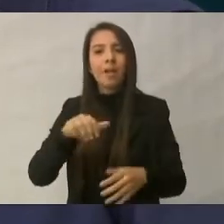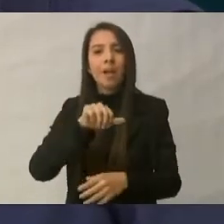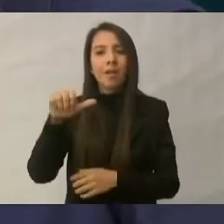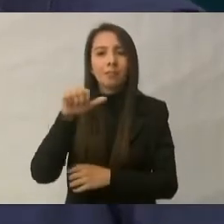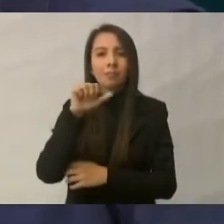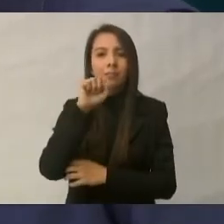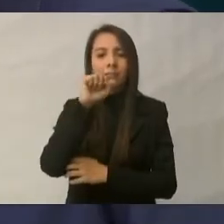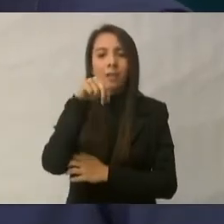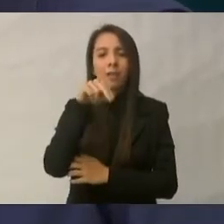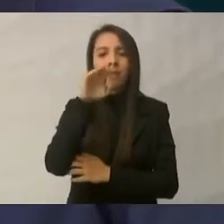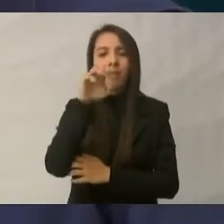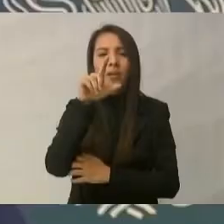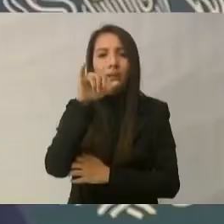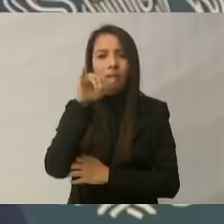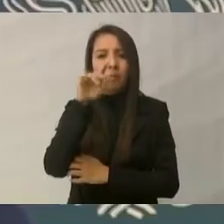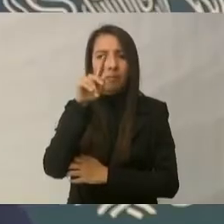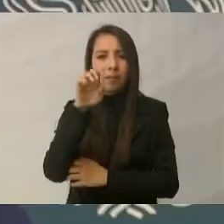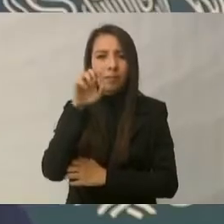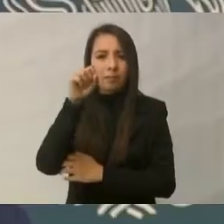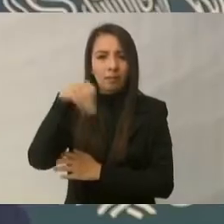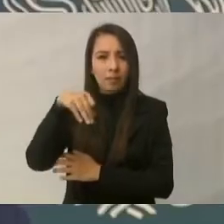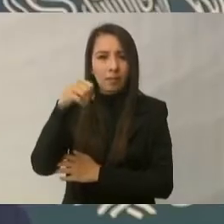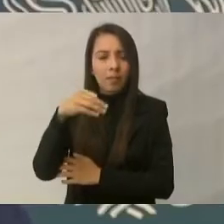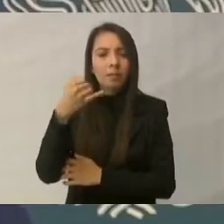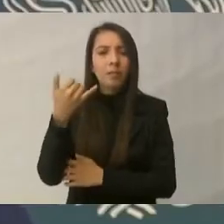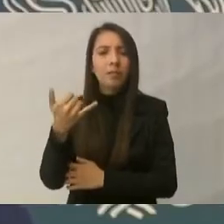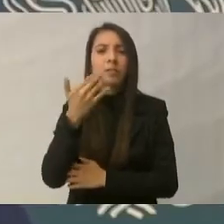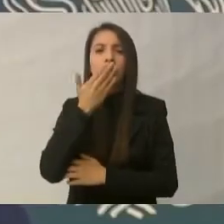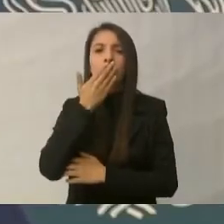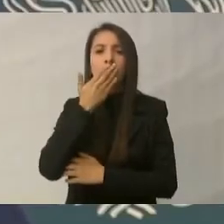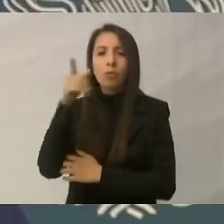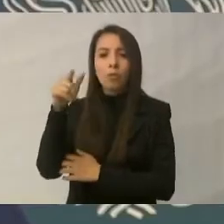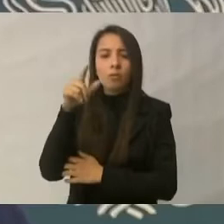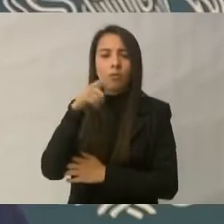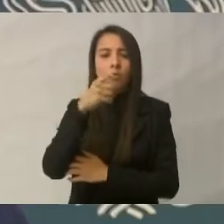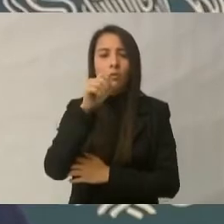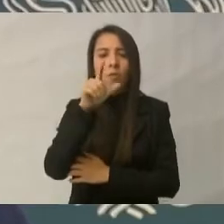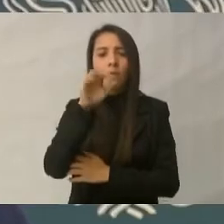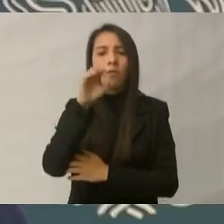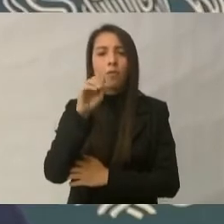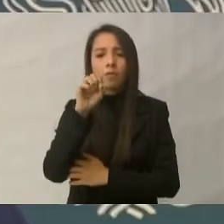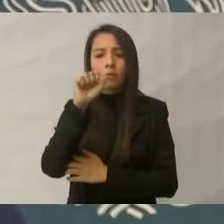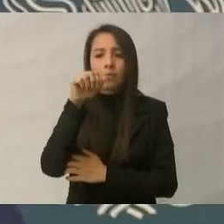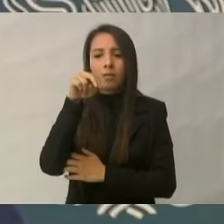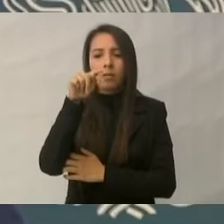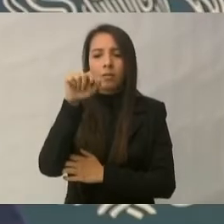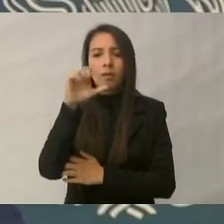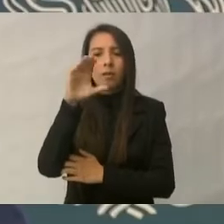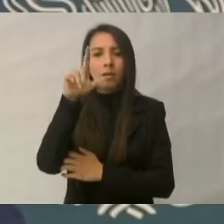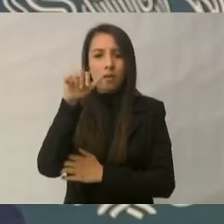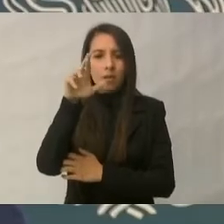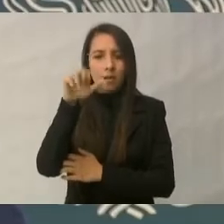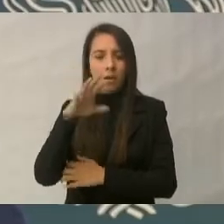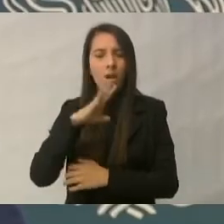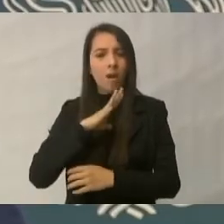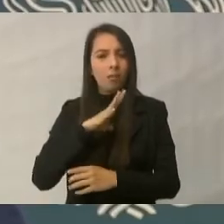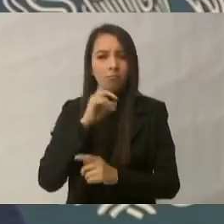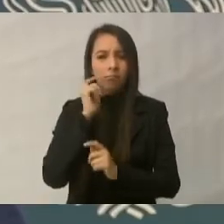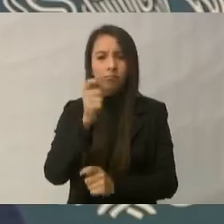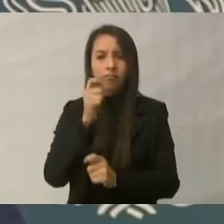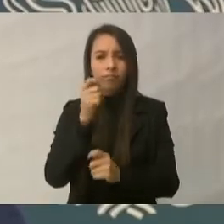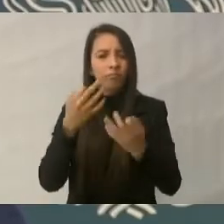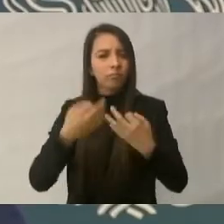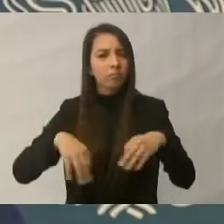Baja California y Golfo de Santa Clara en Sonora. Ahí también hay una actividad importante pesquera. El resto de la actividad,